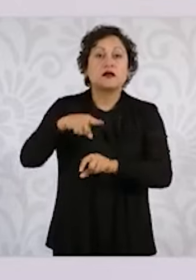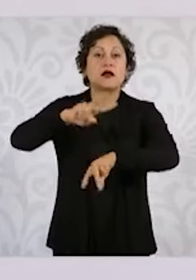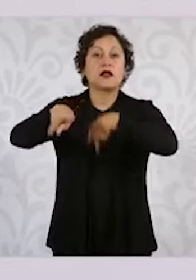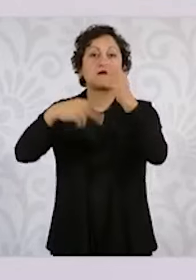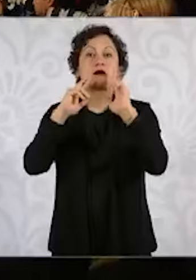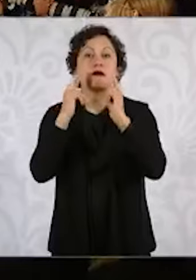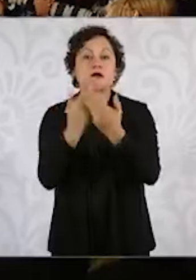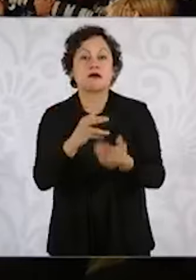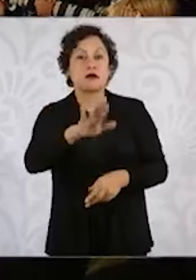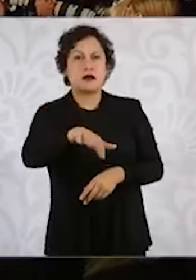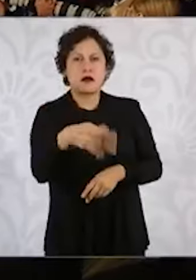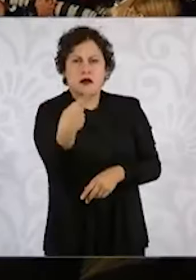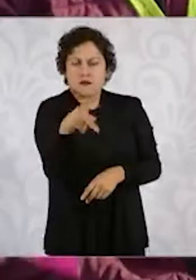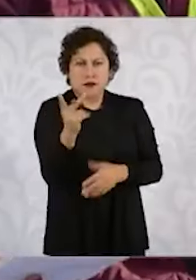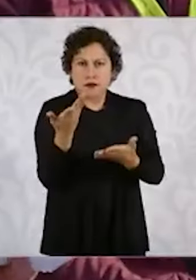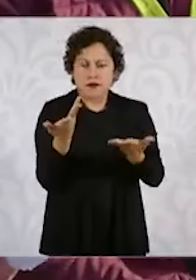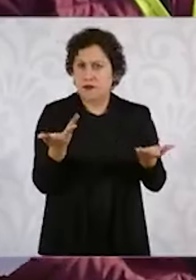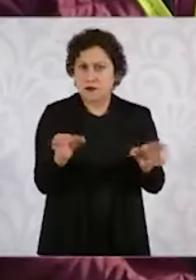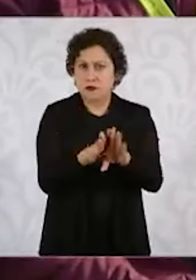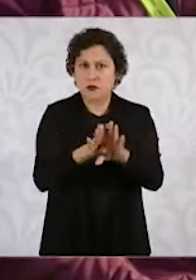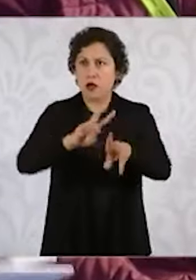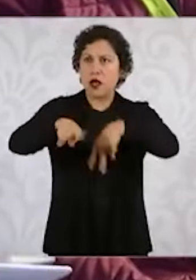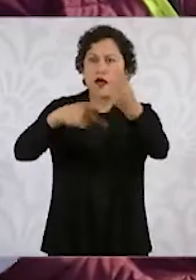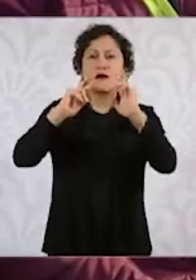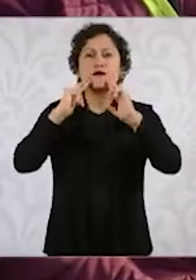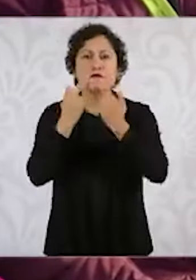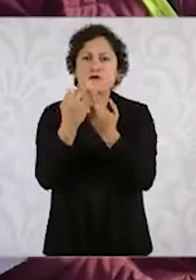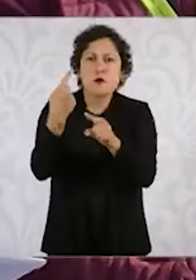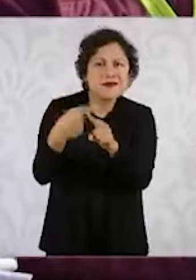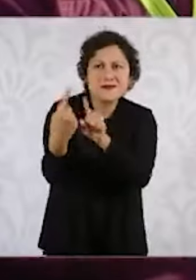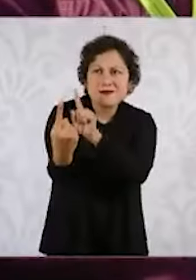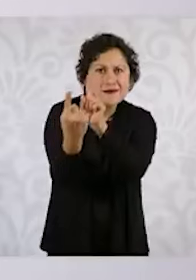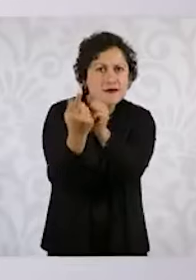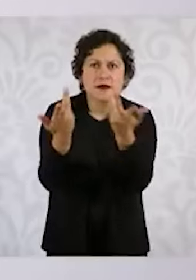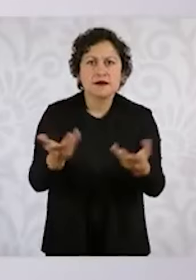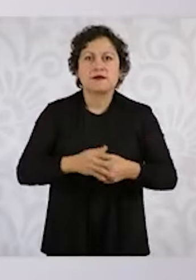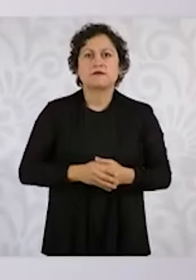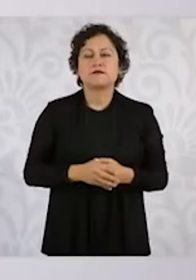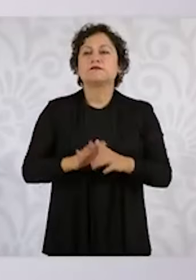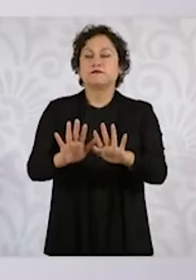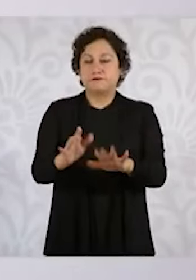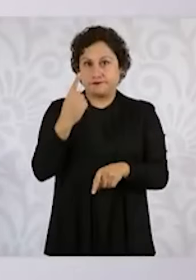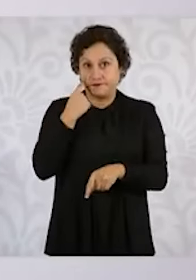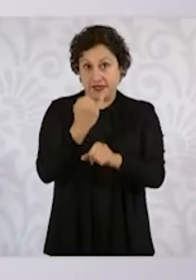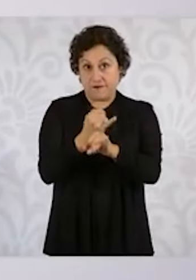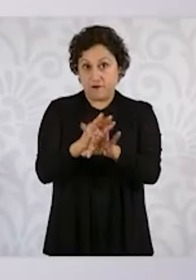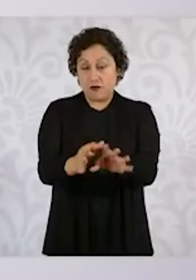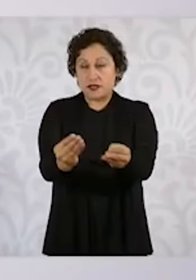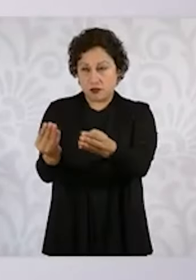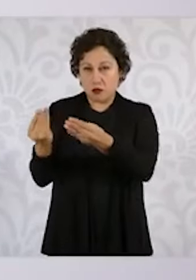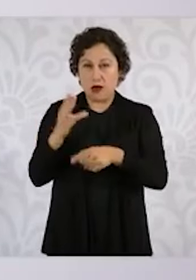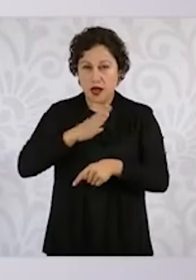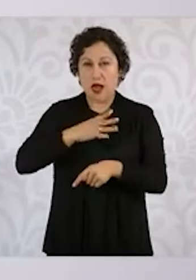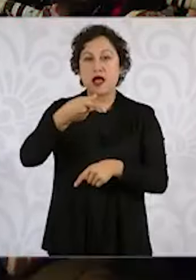¿Pero no se sabe específicamente a qué reunión iba, con quién iba, cuáles eran sus... Hay mucha información al respecto que tenemos que cuidar por la propia